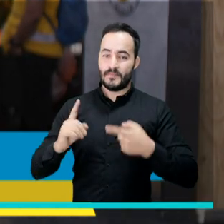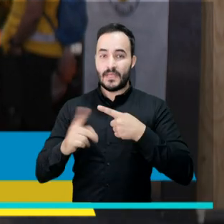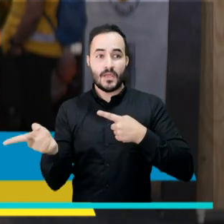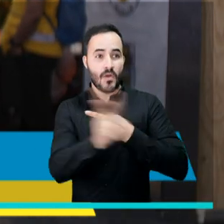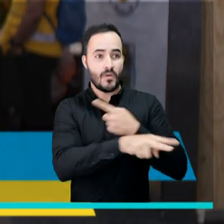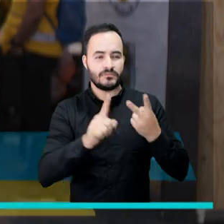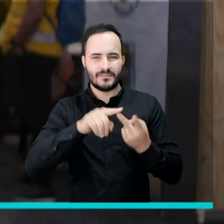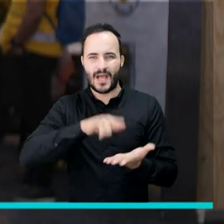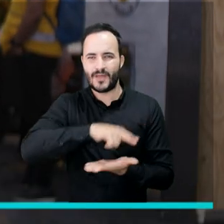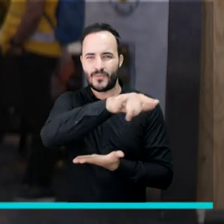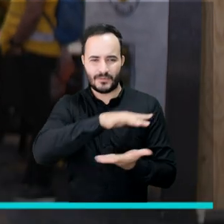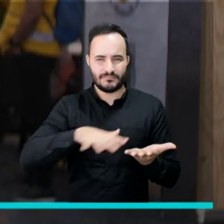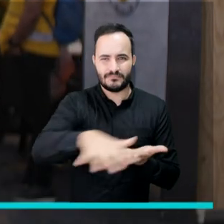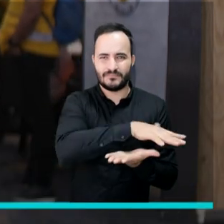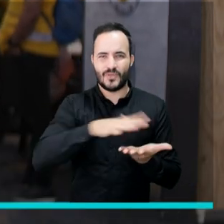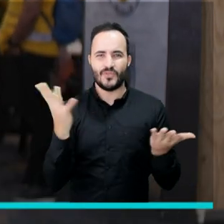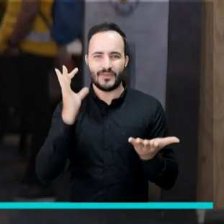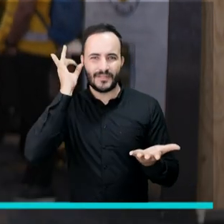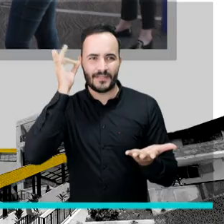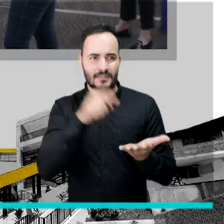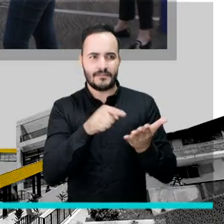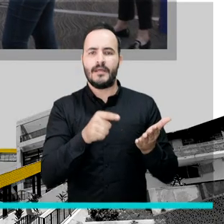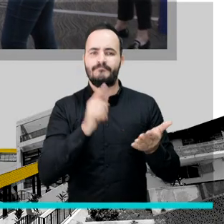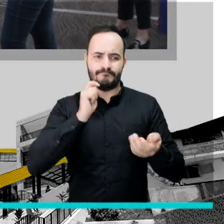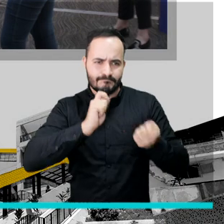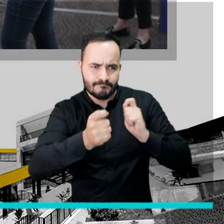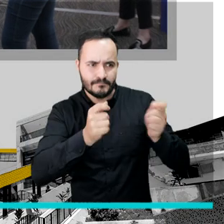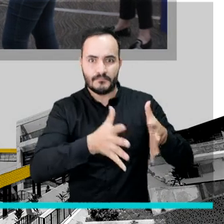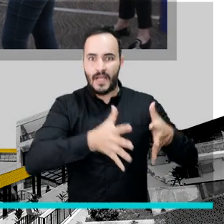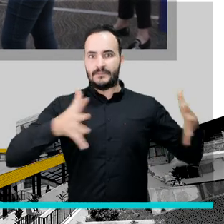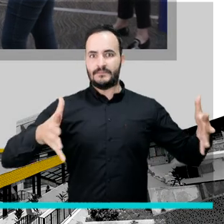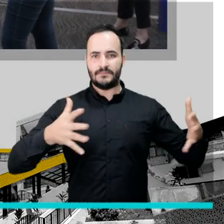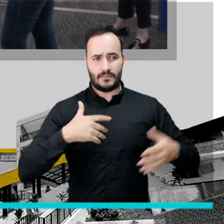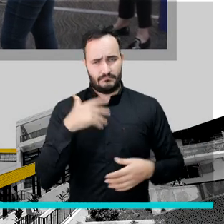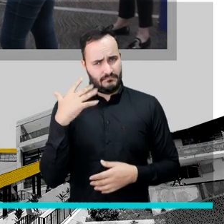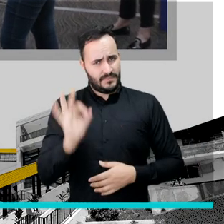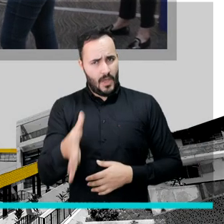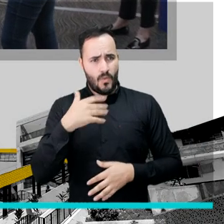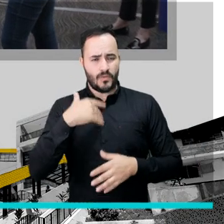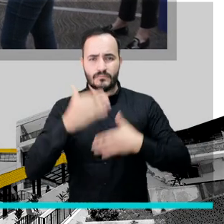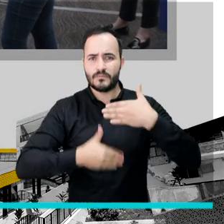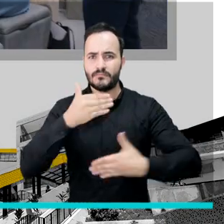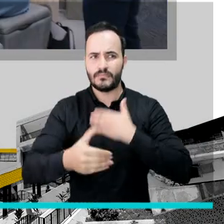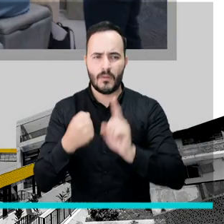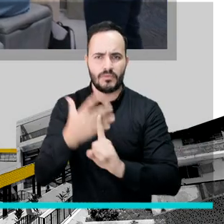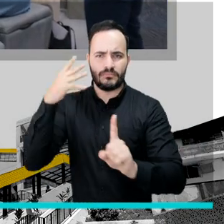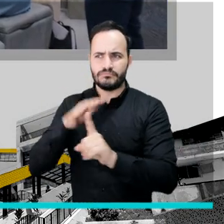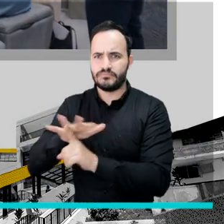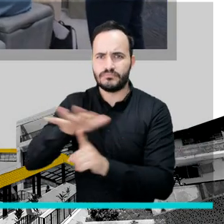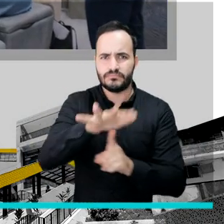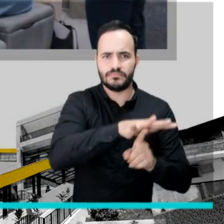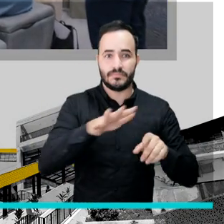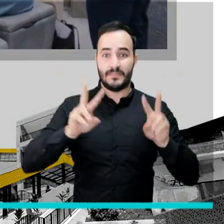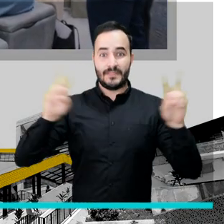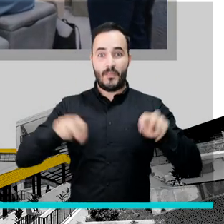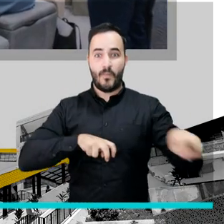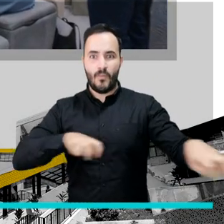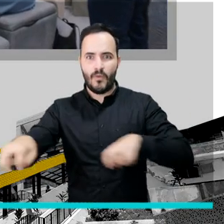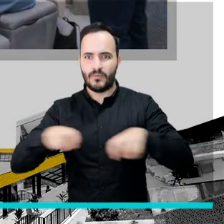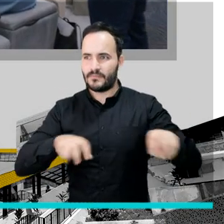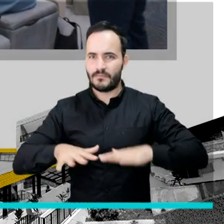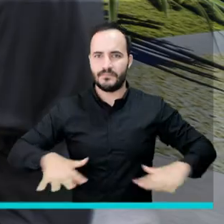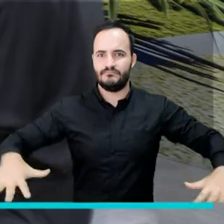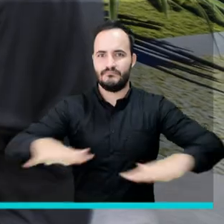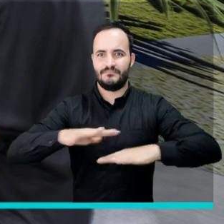ampliación del aeropuerto Olaya Herrera porque son proyectos que tendrán un impacto en el comercio, en la movilidad y que son oportunidades